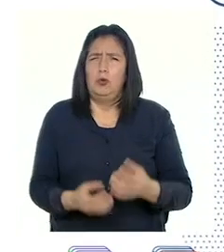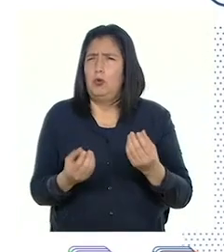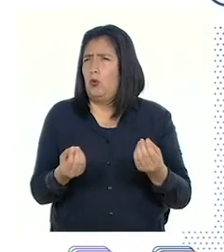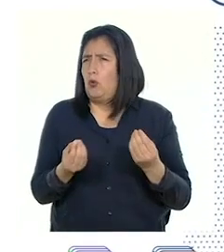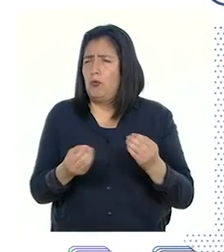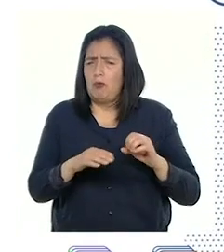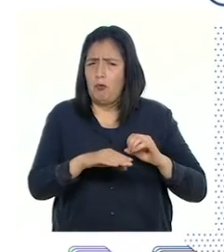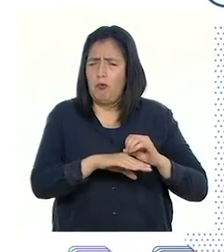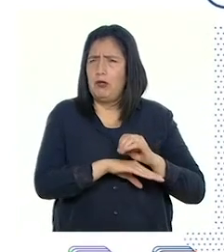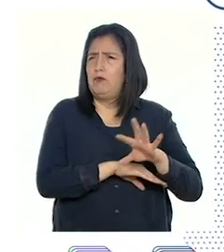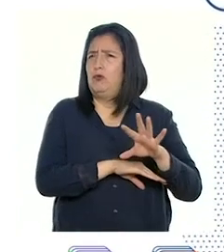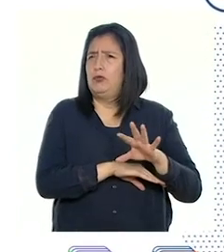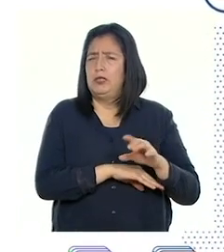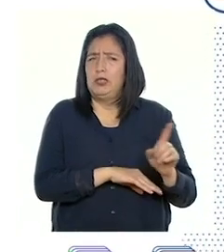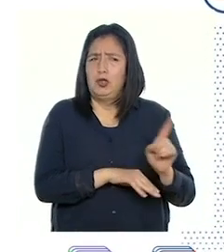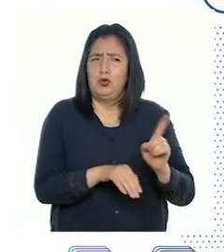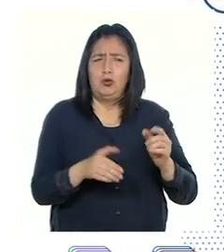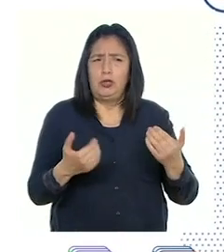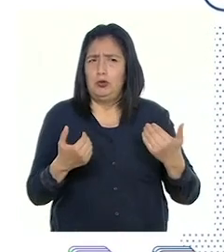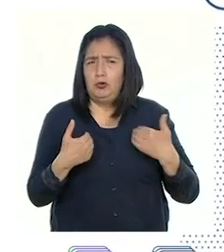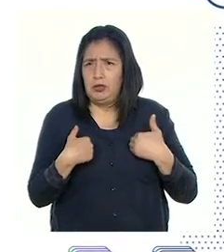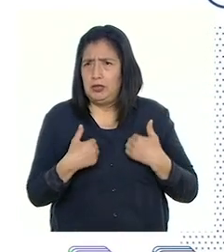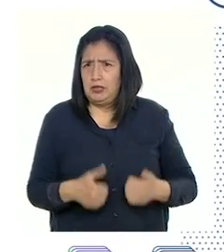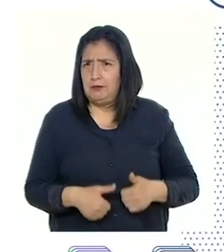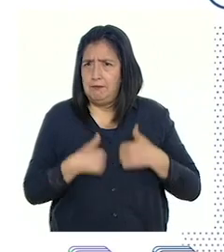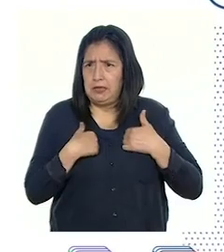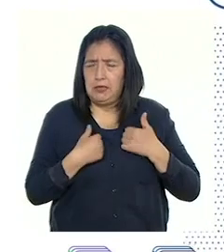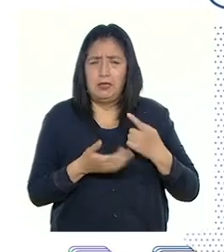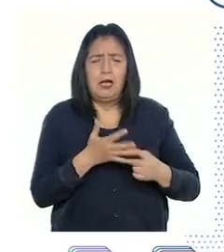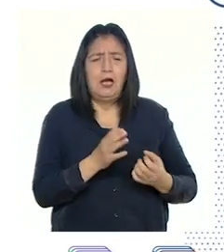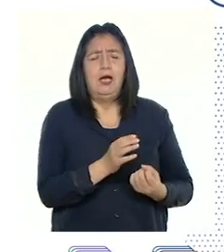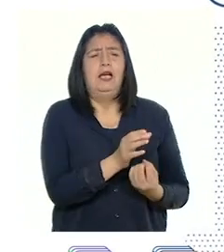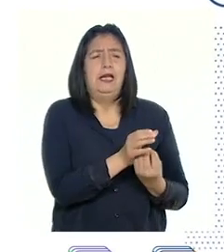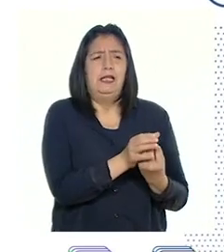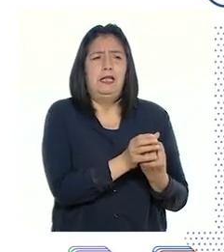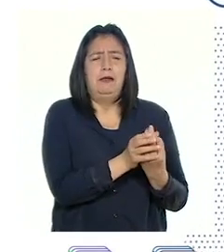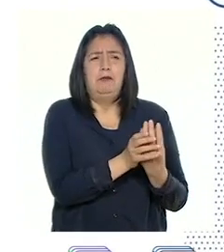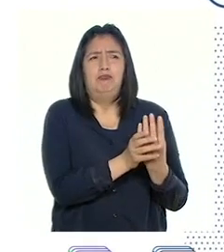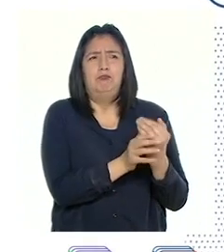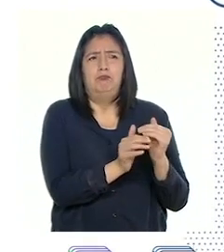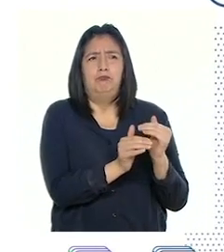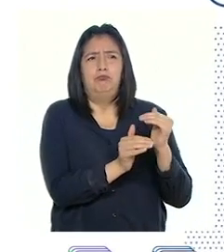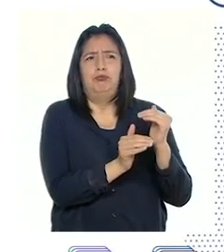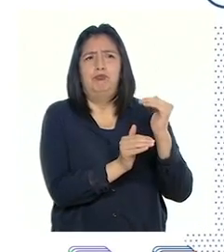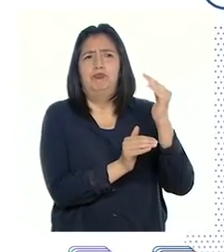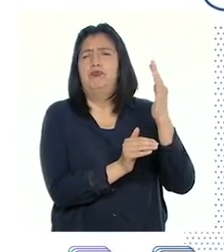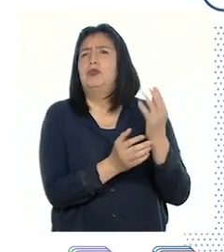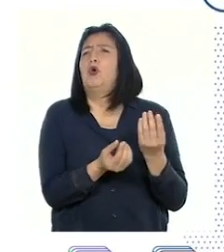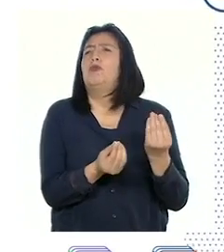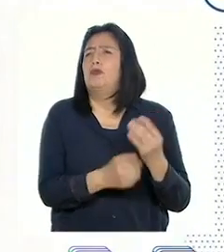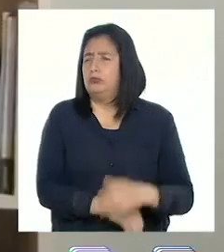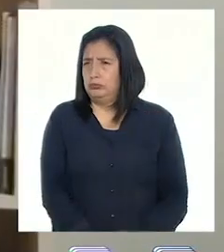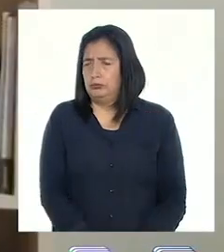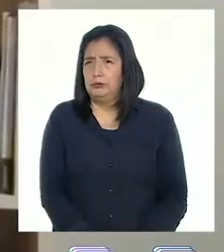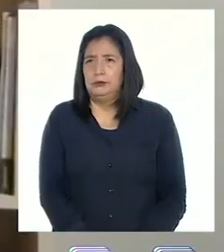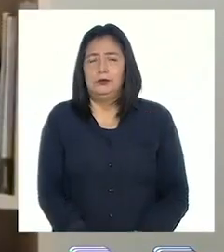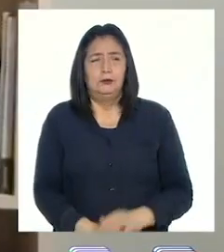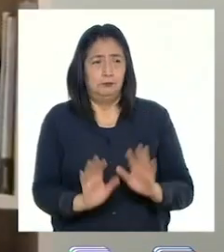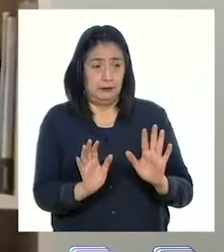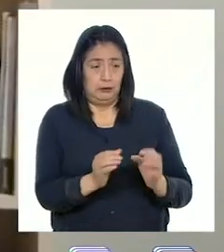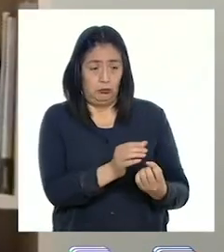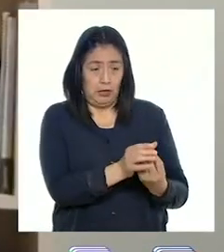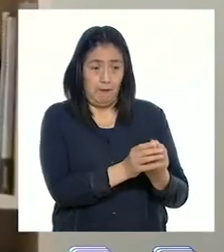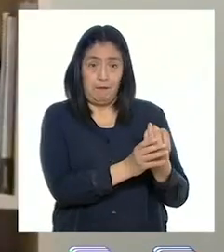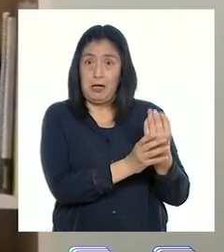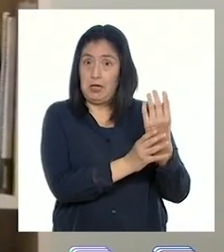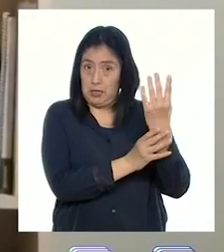¿Cómo influyen los componentes abióticos en el crecimiento de una planta? Para que una